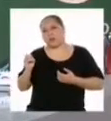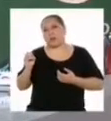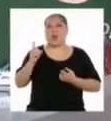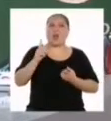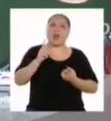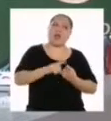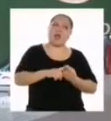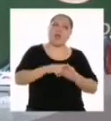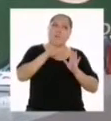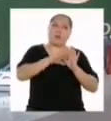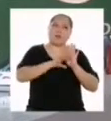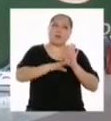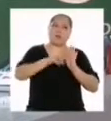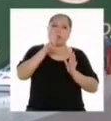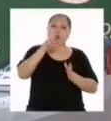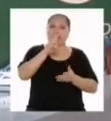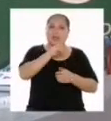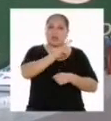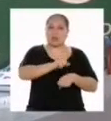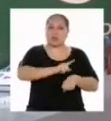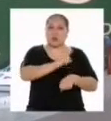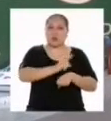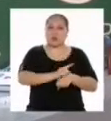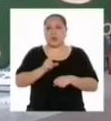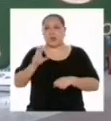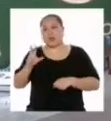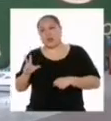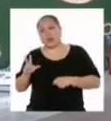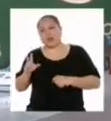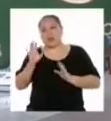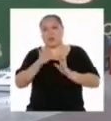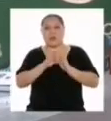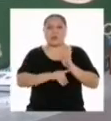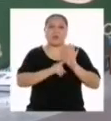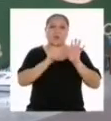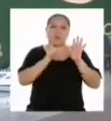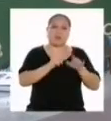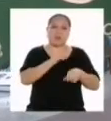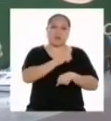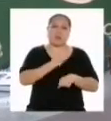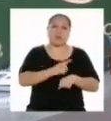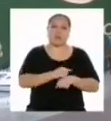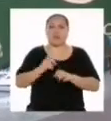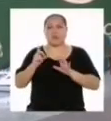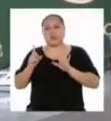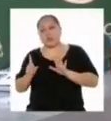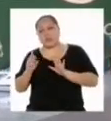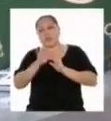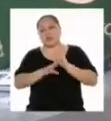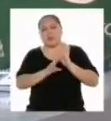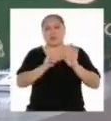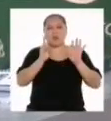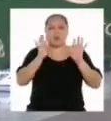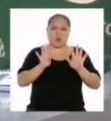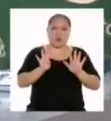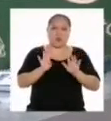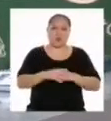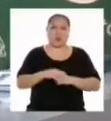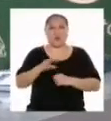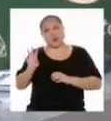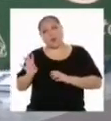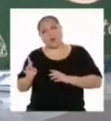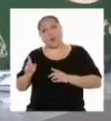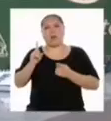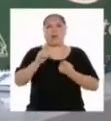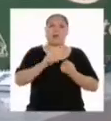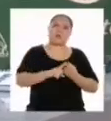a menos de tres horas semanales. De tres a menos de seis horas. De seis a menos de nueve horas. De nueve a doce